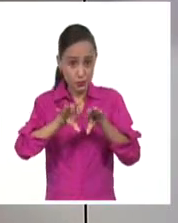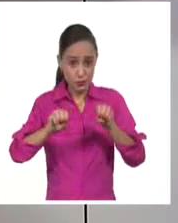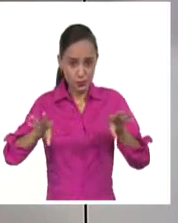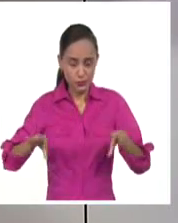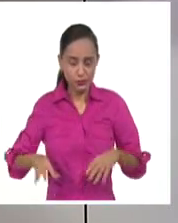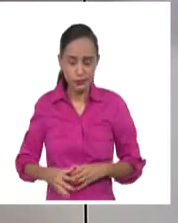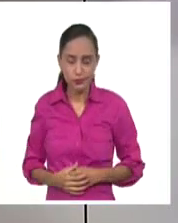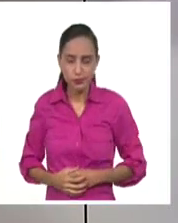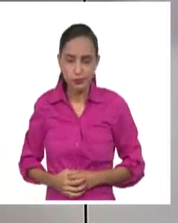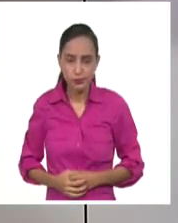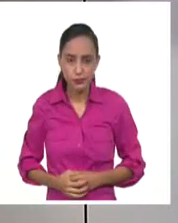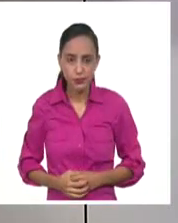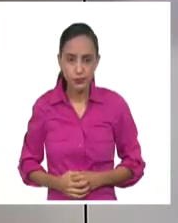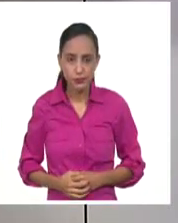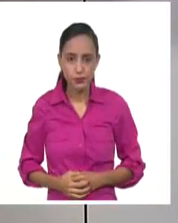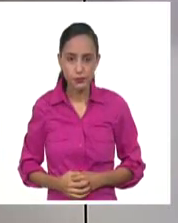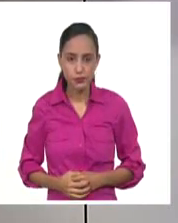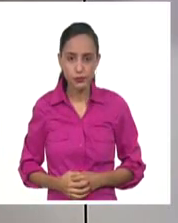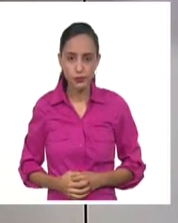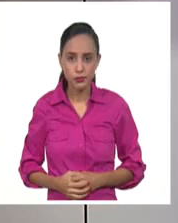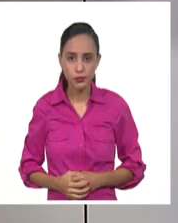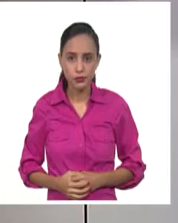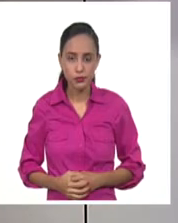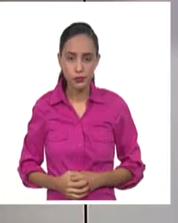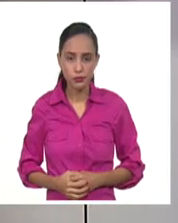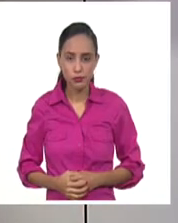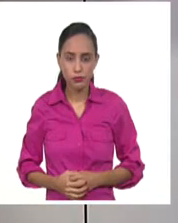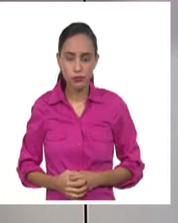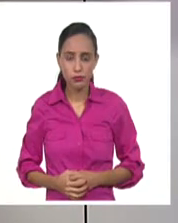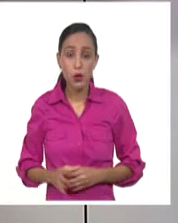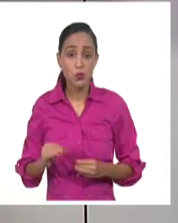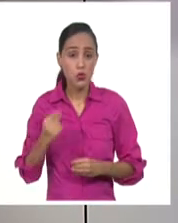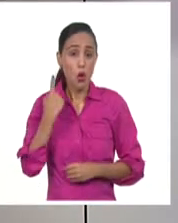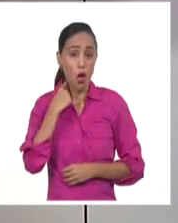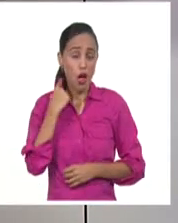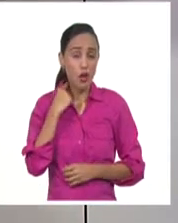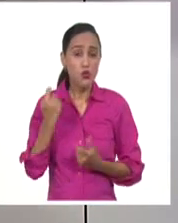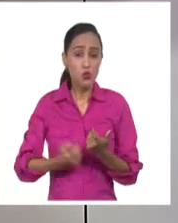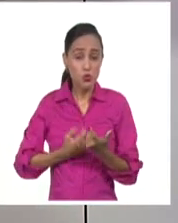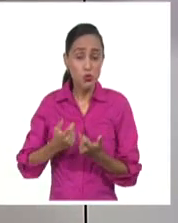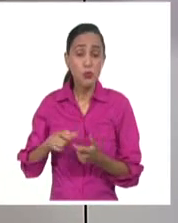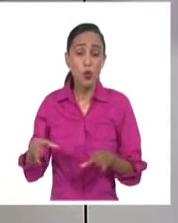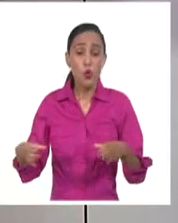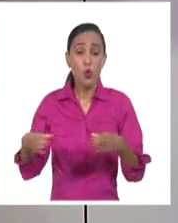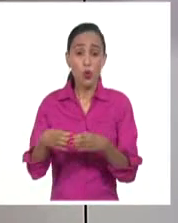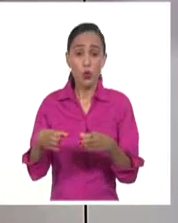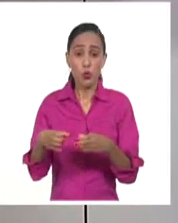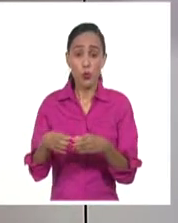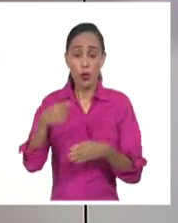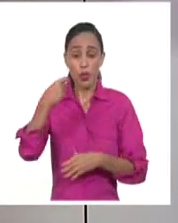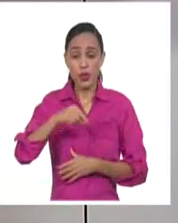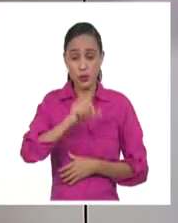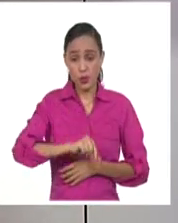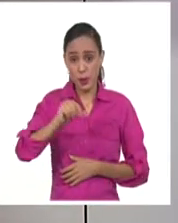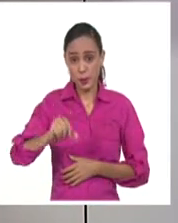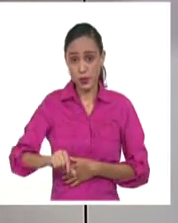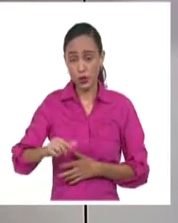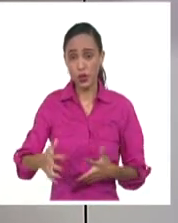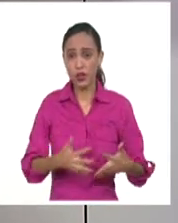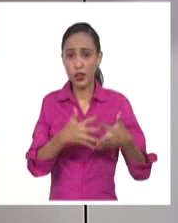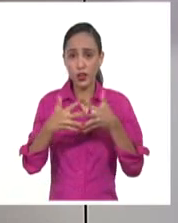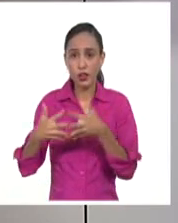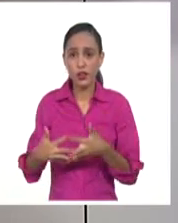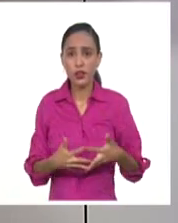Durante los intensos y pródigos años de luchas del Movimiento por los Derechos Civiles en Estados Unidos, los linchamientos de activistas en